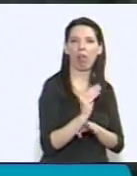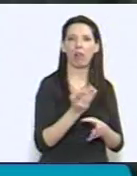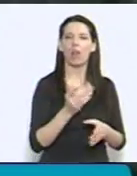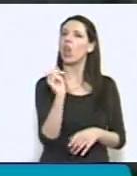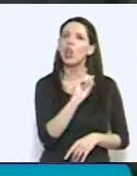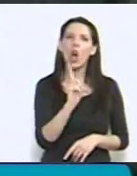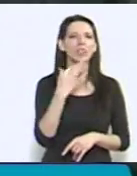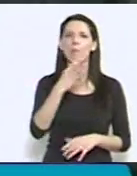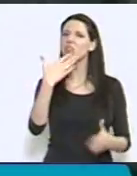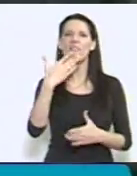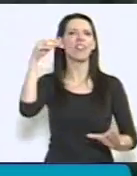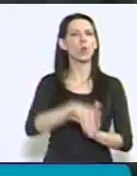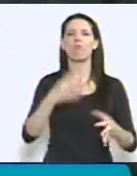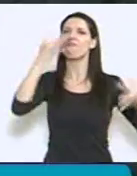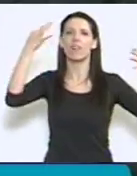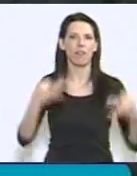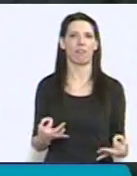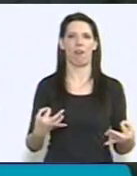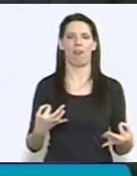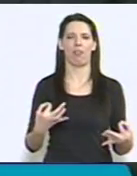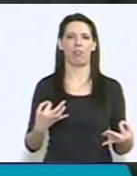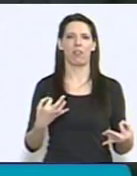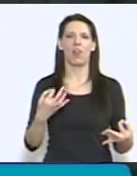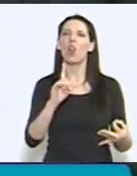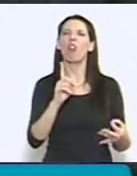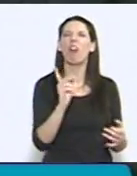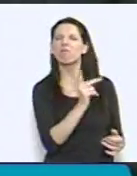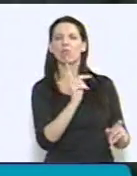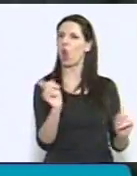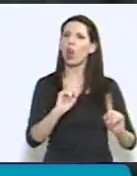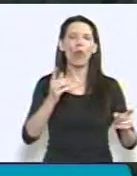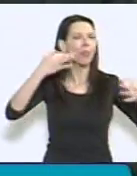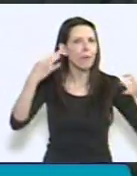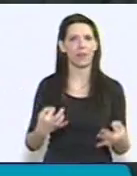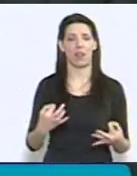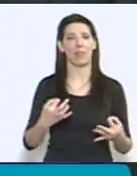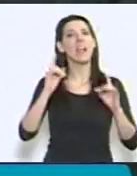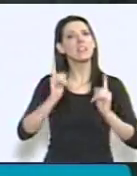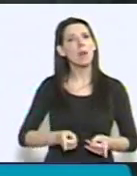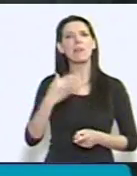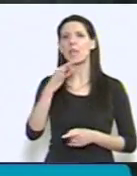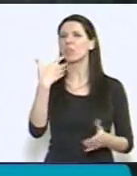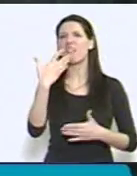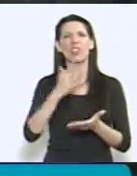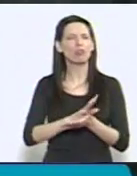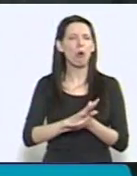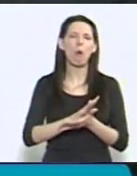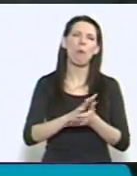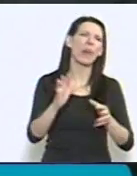inclusión en serio. Además de medir, por supuesto, correctamente el grave problema de la pobreza